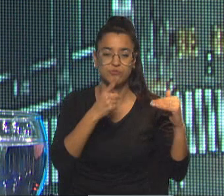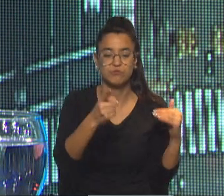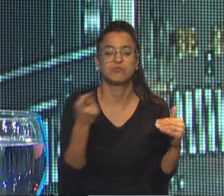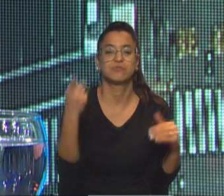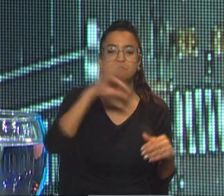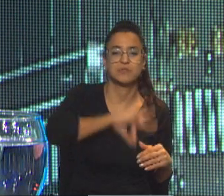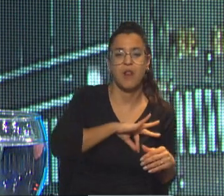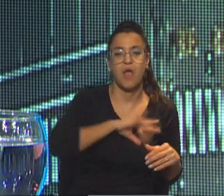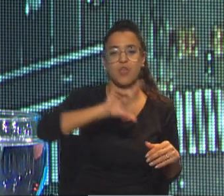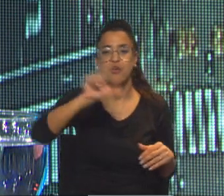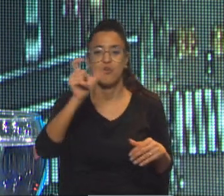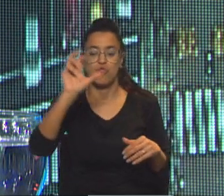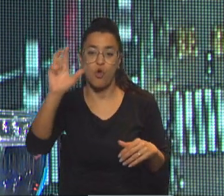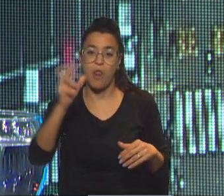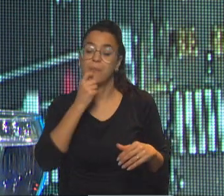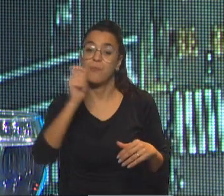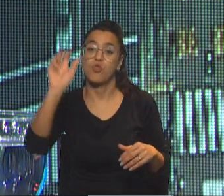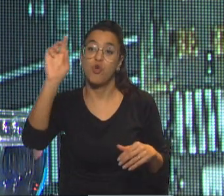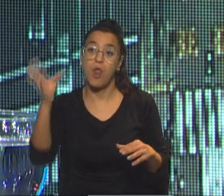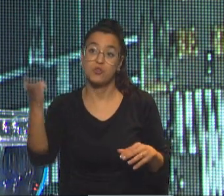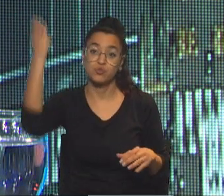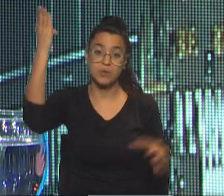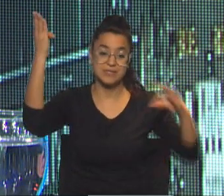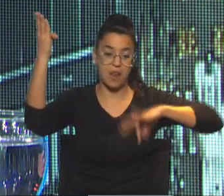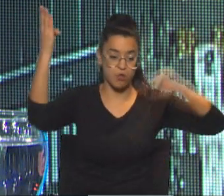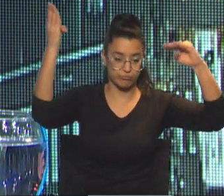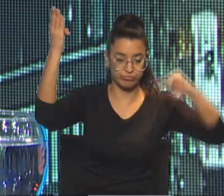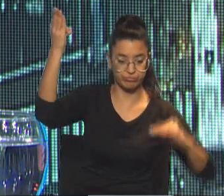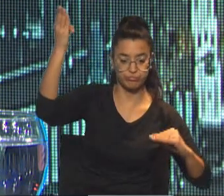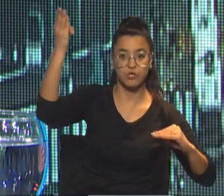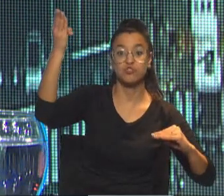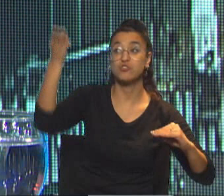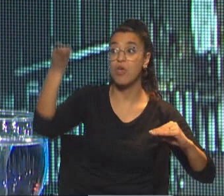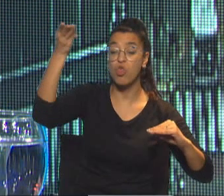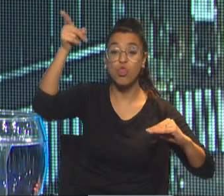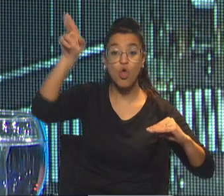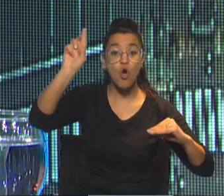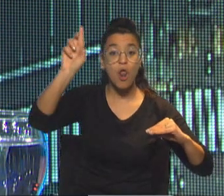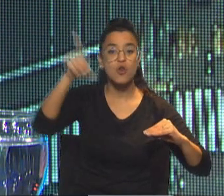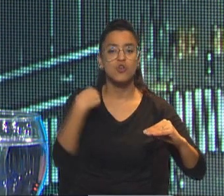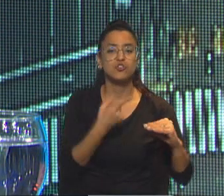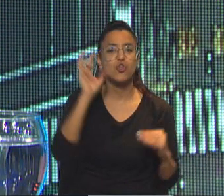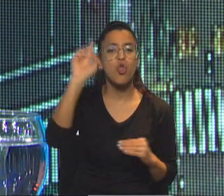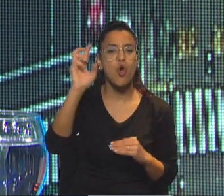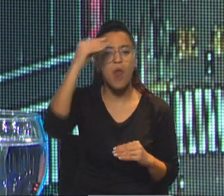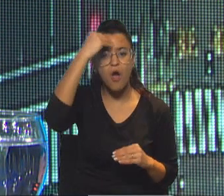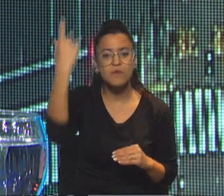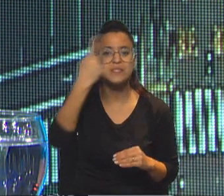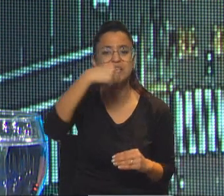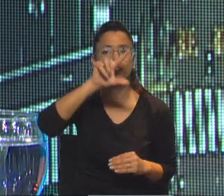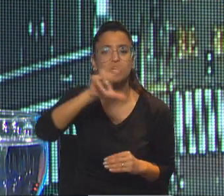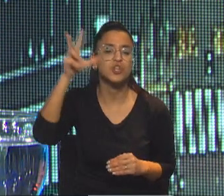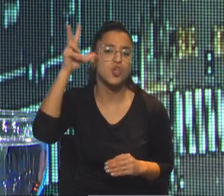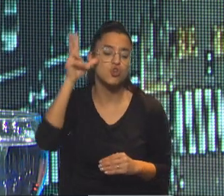tipo de cambio. Esto es, si el dólar sube, los salarios se cambian. Entonces, todo lo que suba el dólar... Nosotros tenemos un dólar oficial de 138